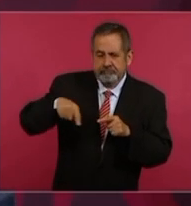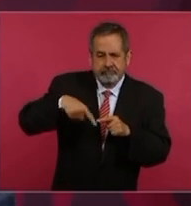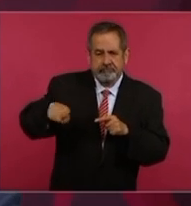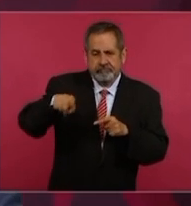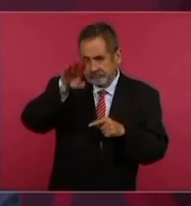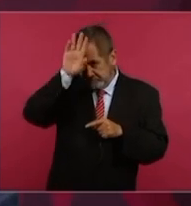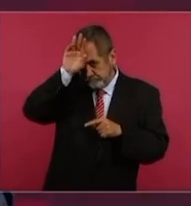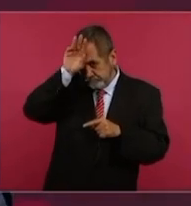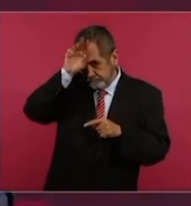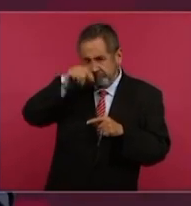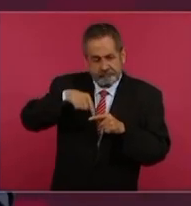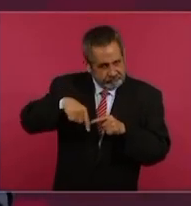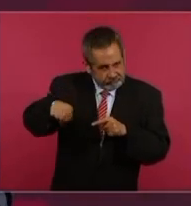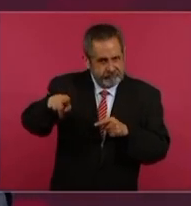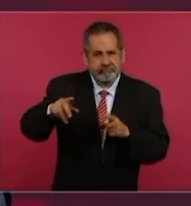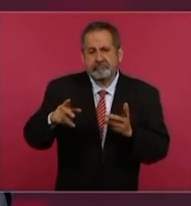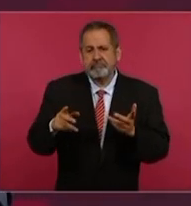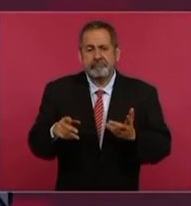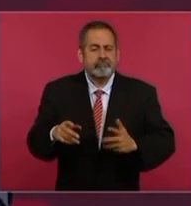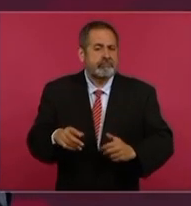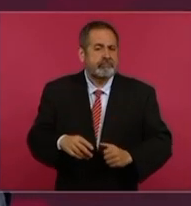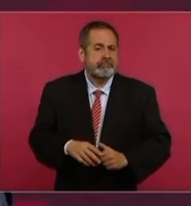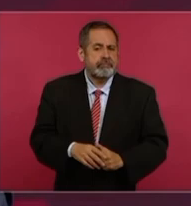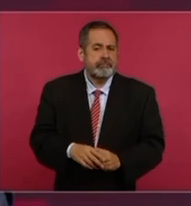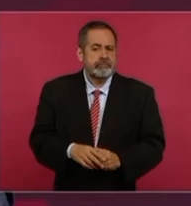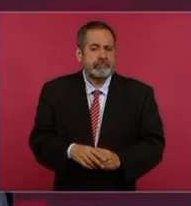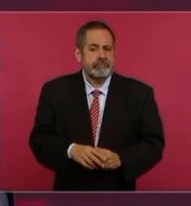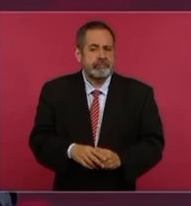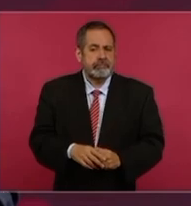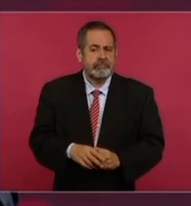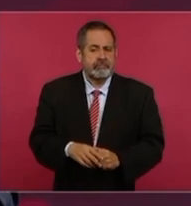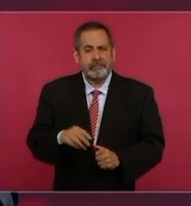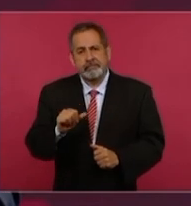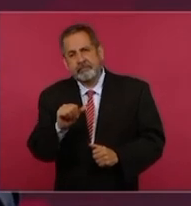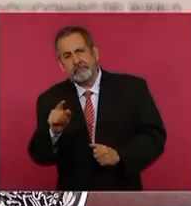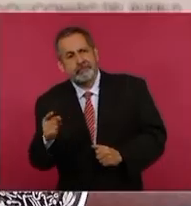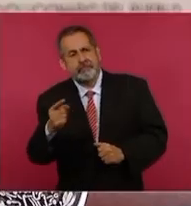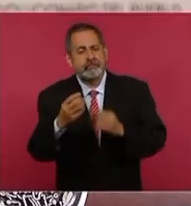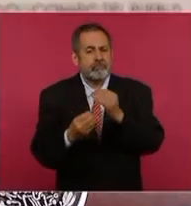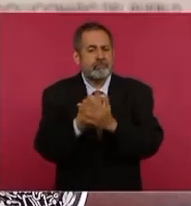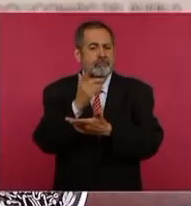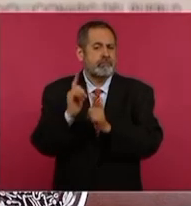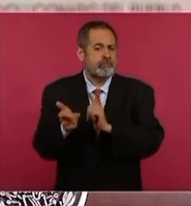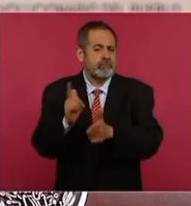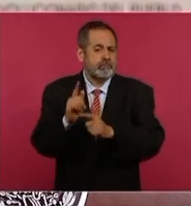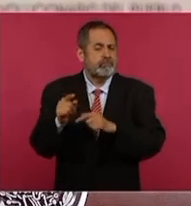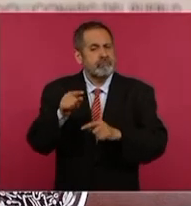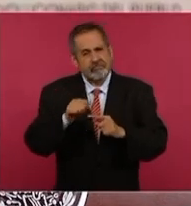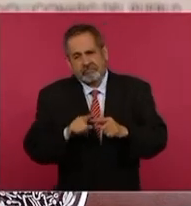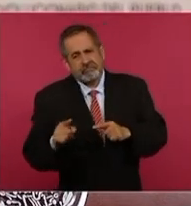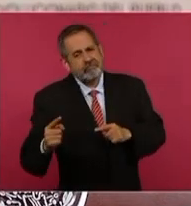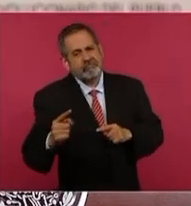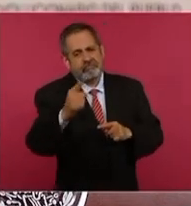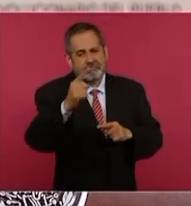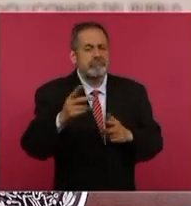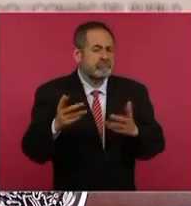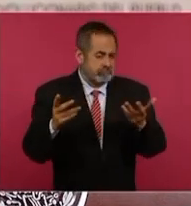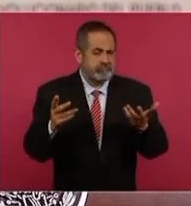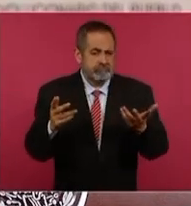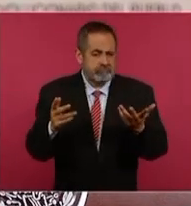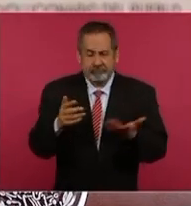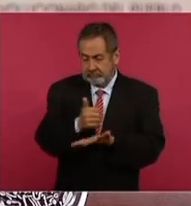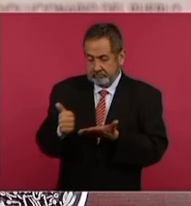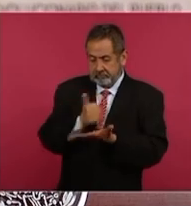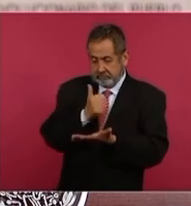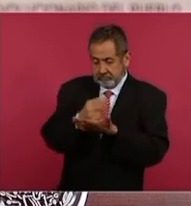Monterrey, hasta Nuevo Laredo. De la Ciudad